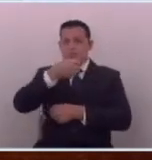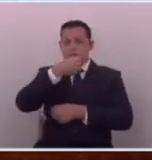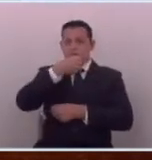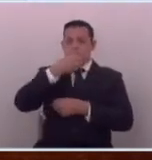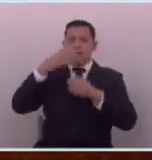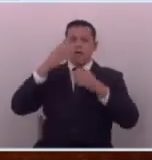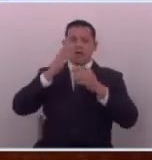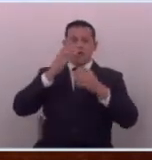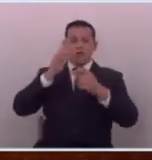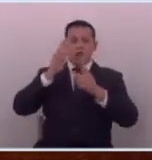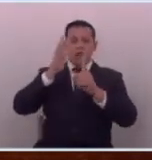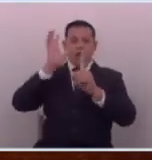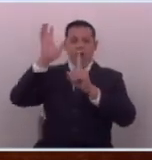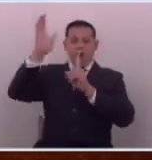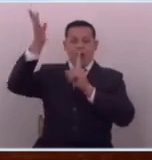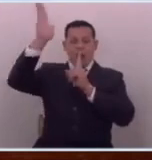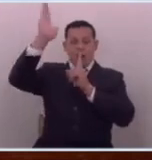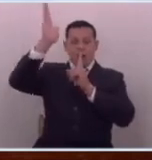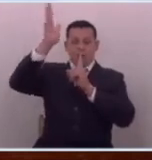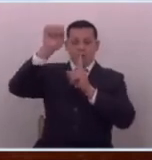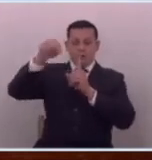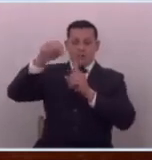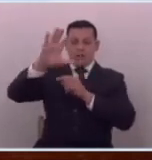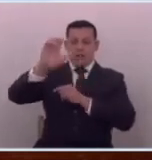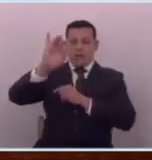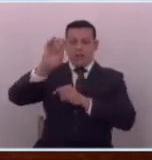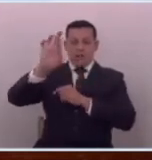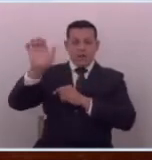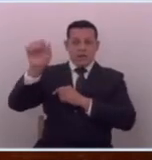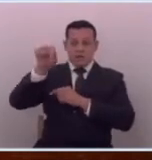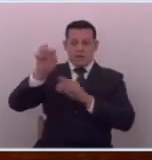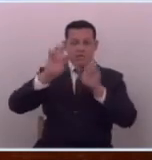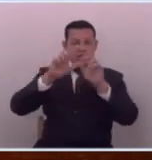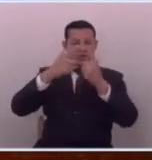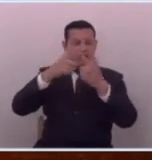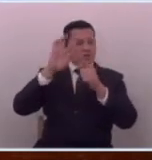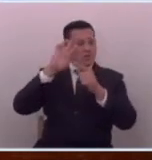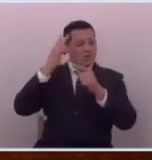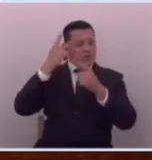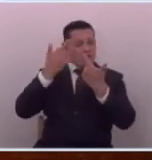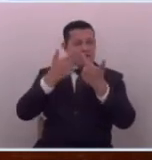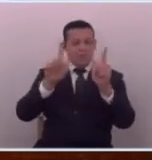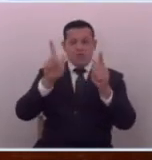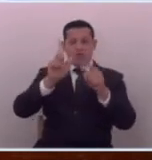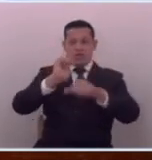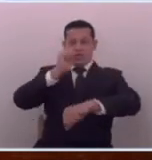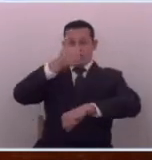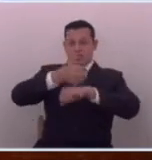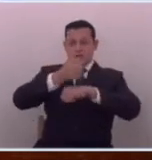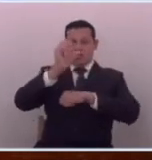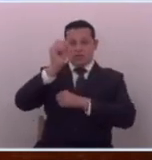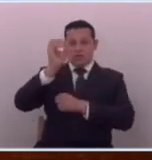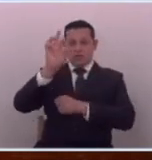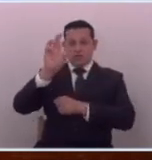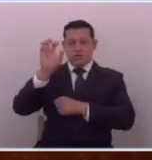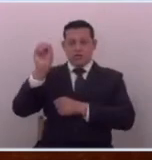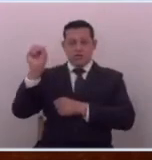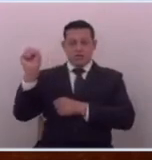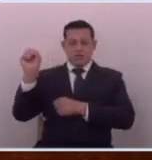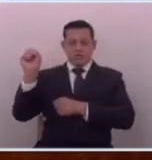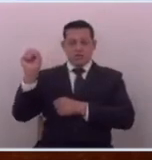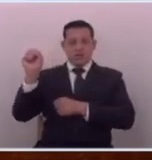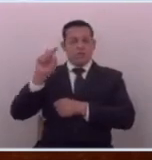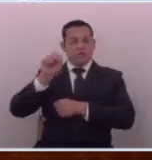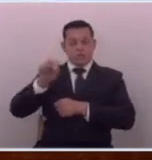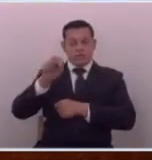y hablar en la campanera y eso es libertad no es la que dicta Soros eso no es libertad y